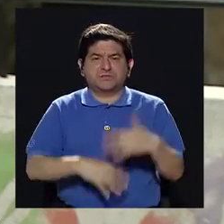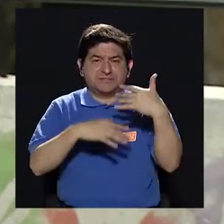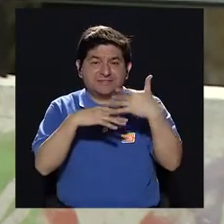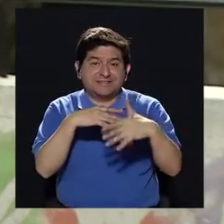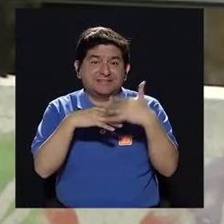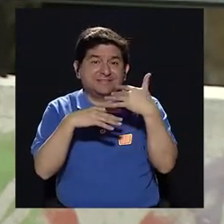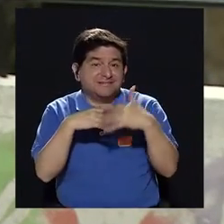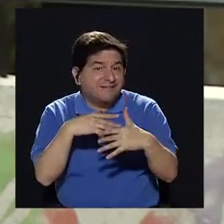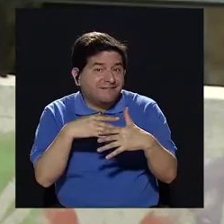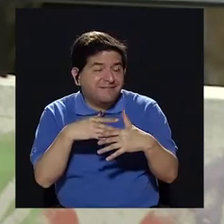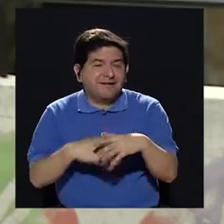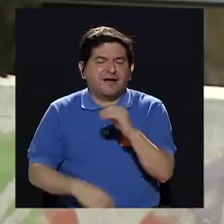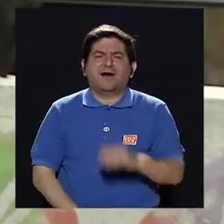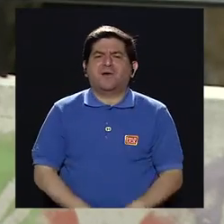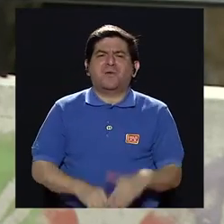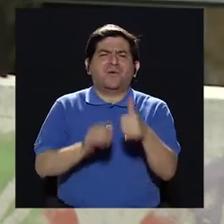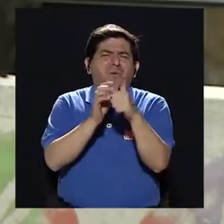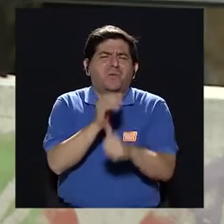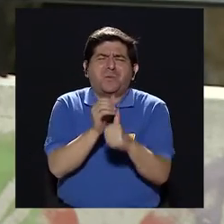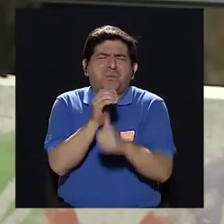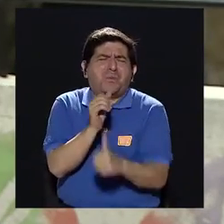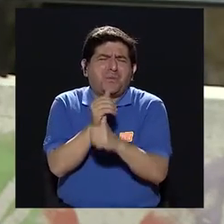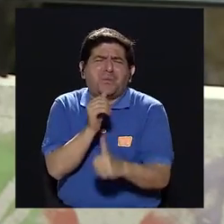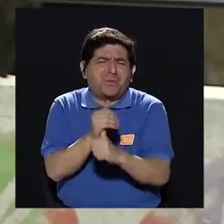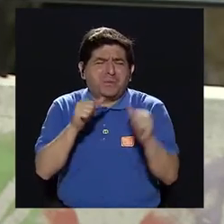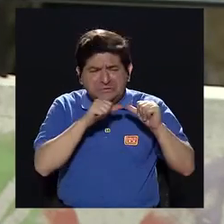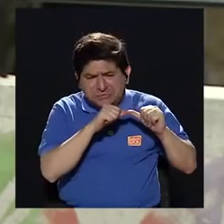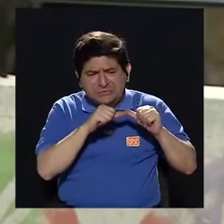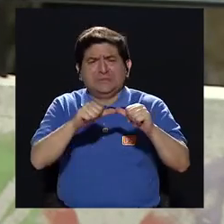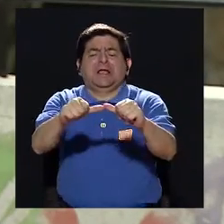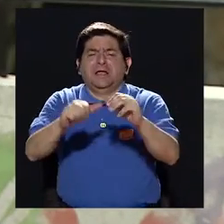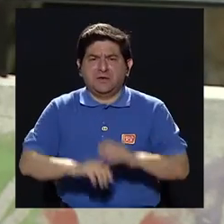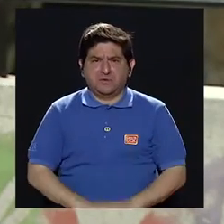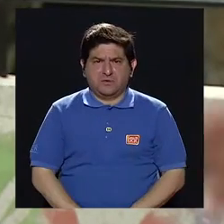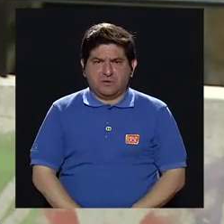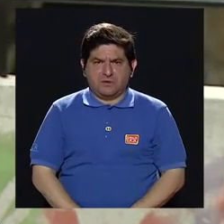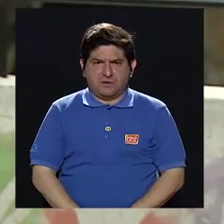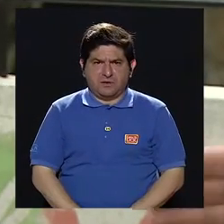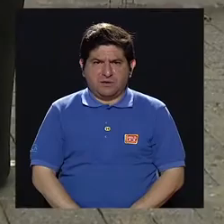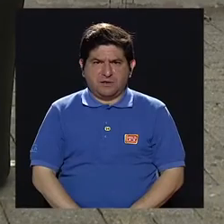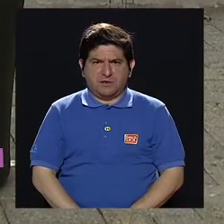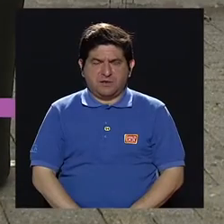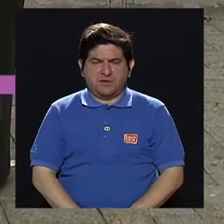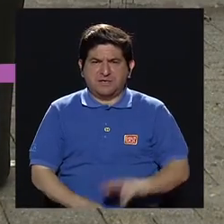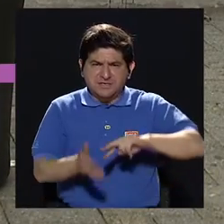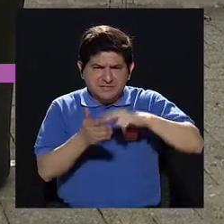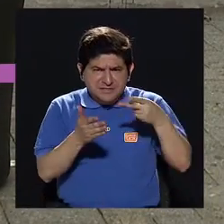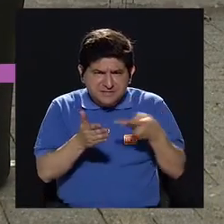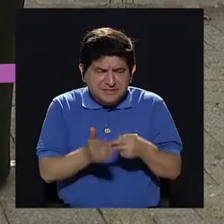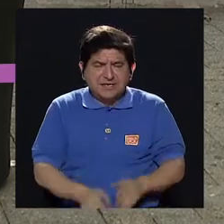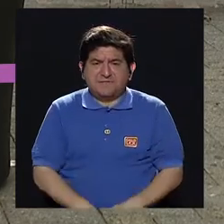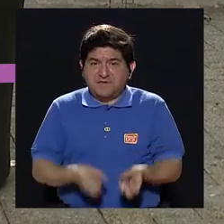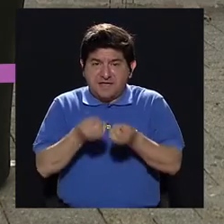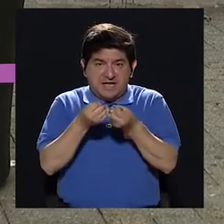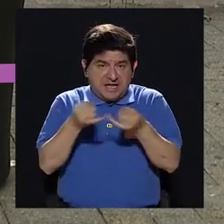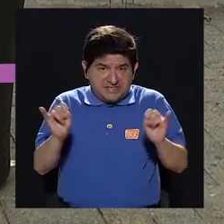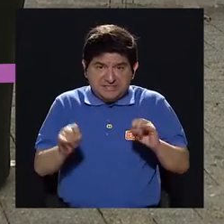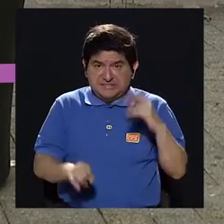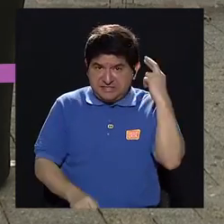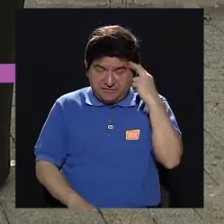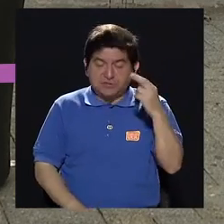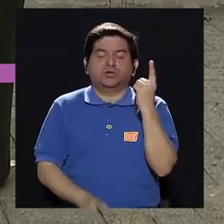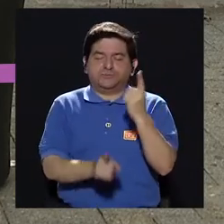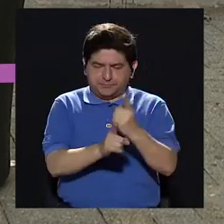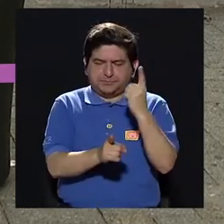son sangrados o diarreas sumamente crónicas. ¿Así, esporádicas? Sí, sin alguna